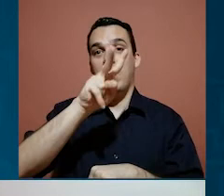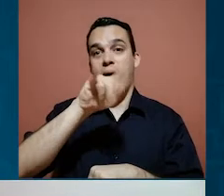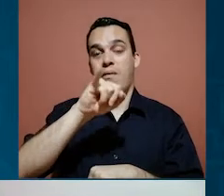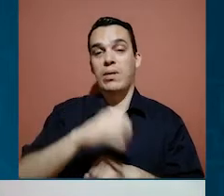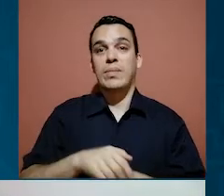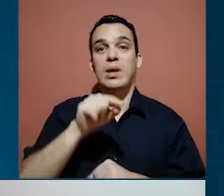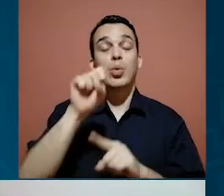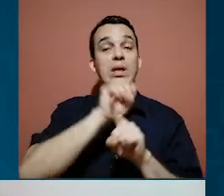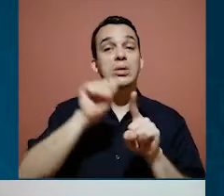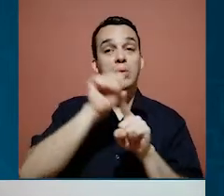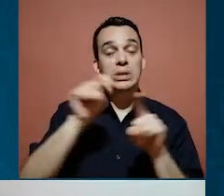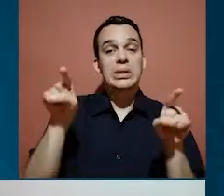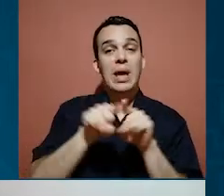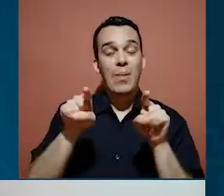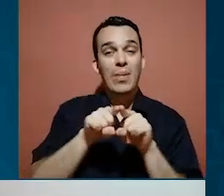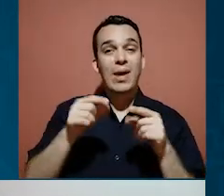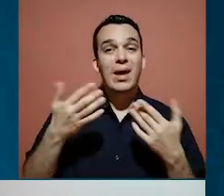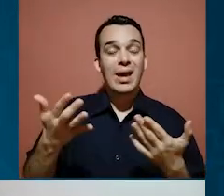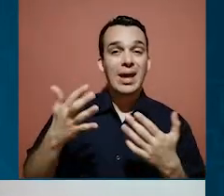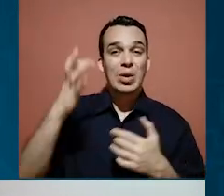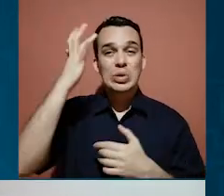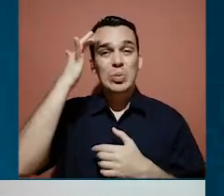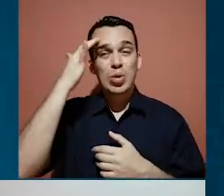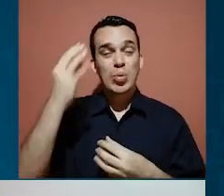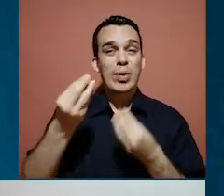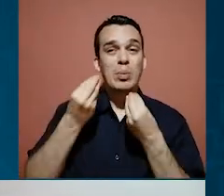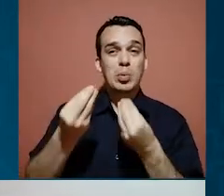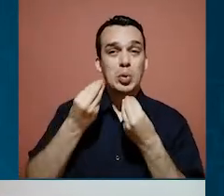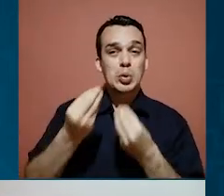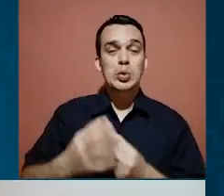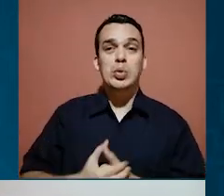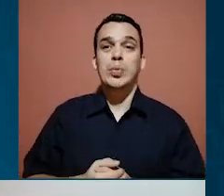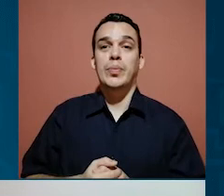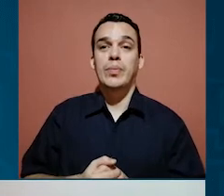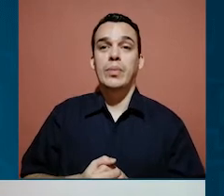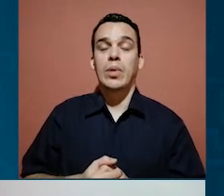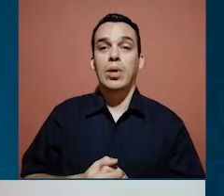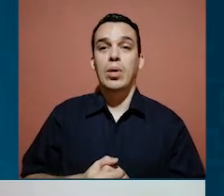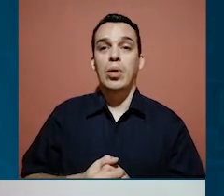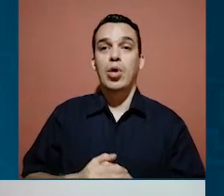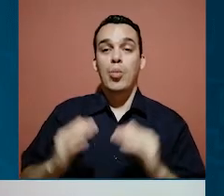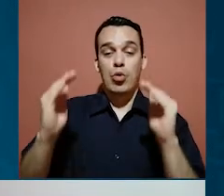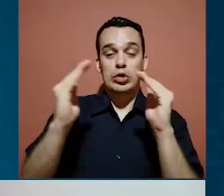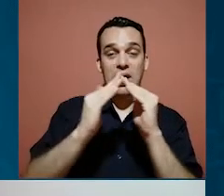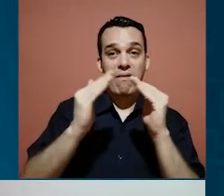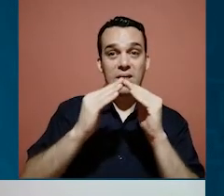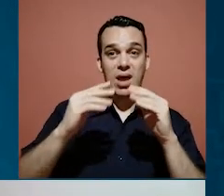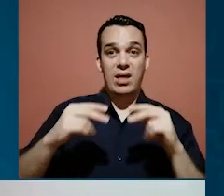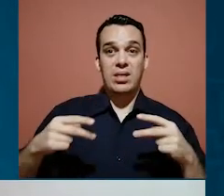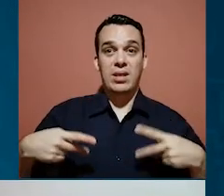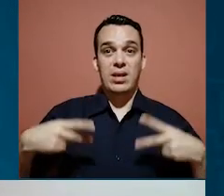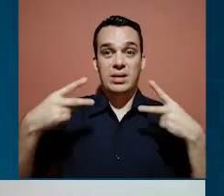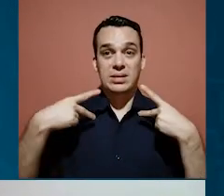CONAVI. Tenemos una situación también, vieras que nos preocupa un montón, ¿verdad?, que nos llaman mucho por los habitantes de calle,